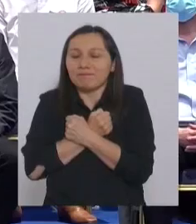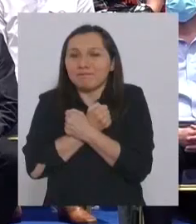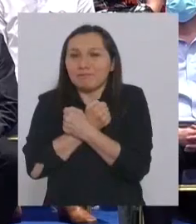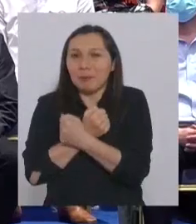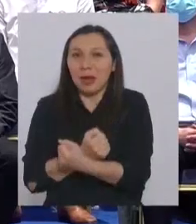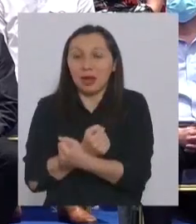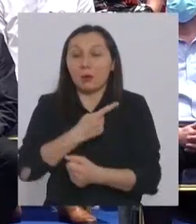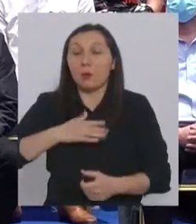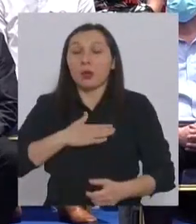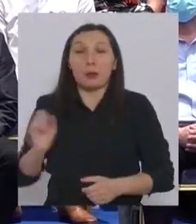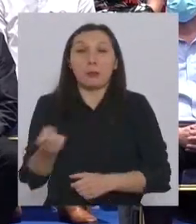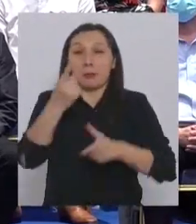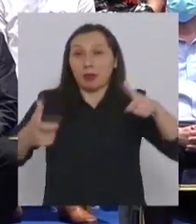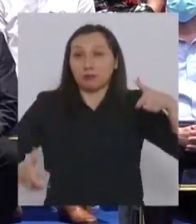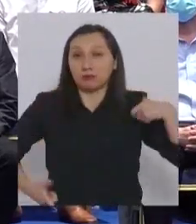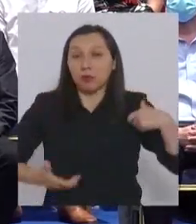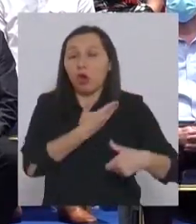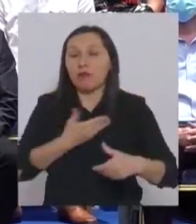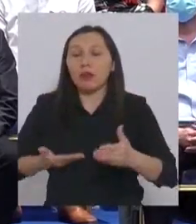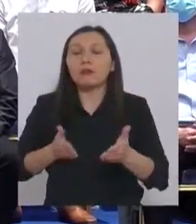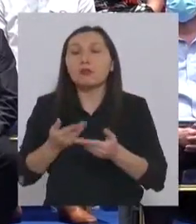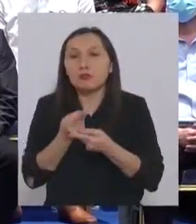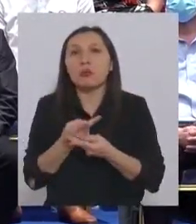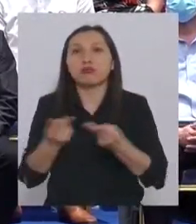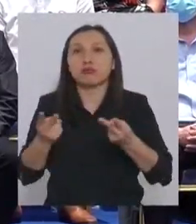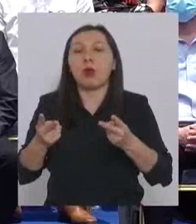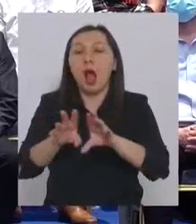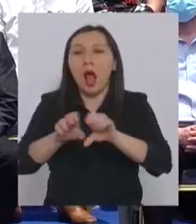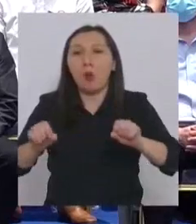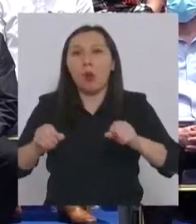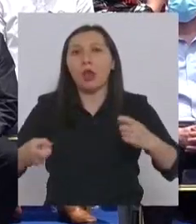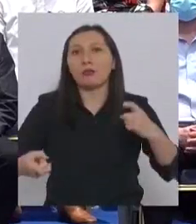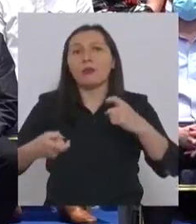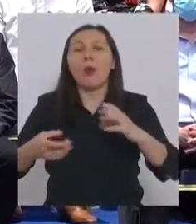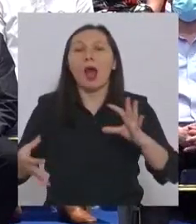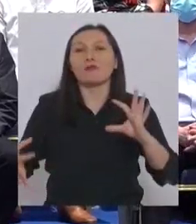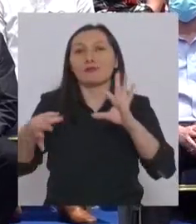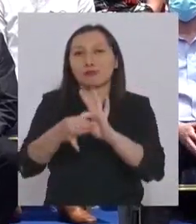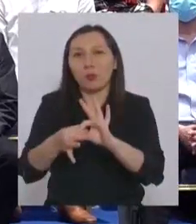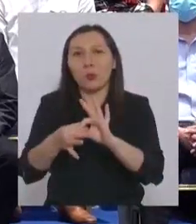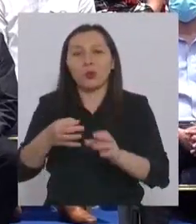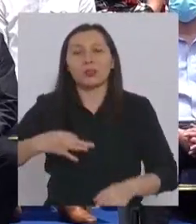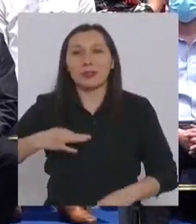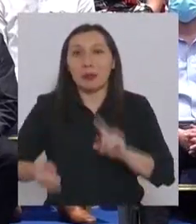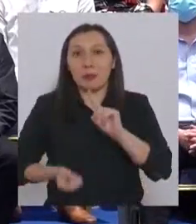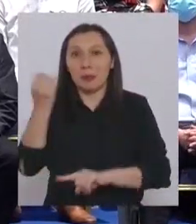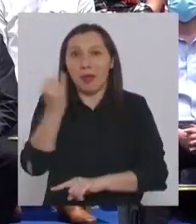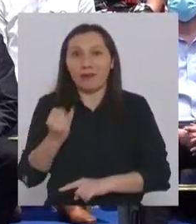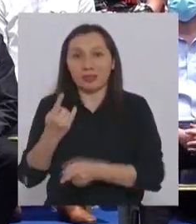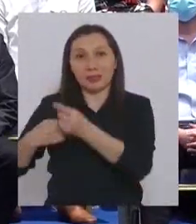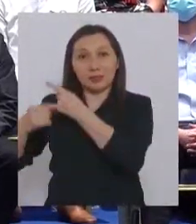En nuestro primer gobierno impulsamos el Acuerdo de Unión Civil, el que permitió por primera vez en nuestra historia